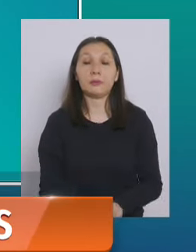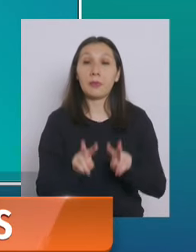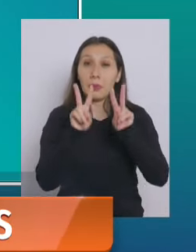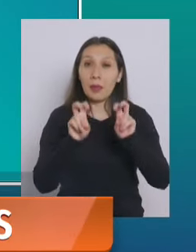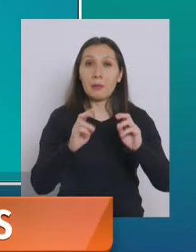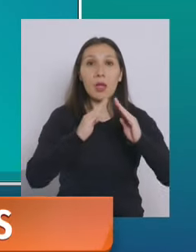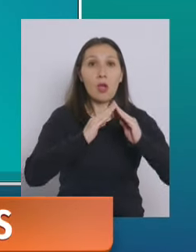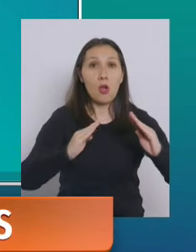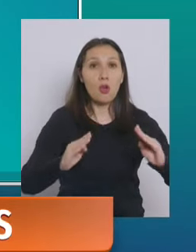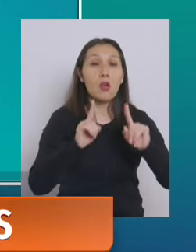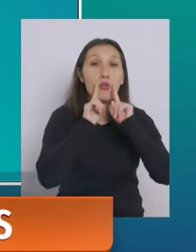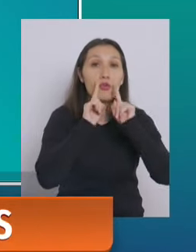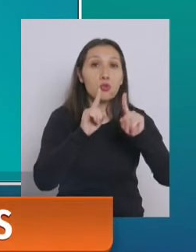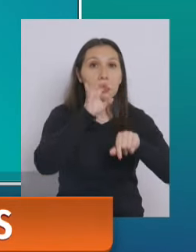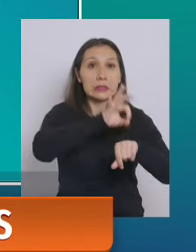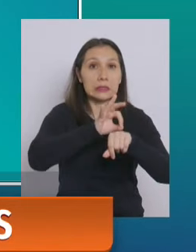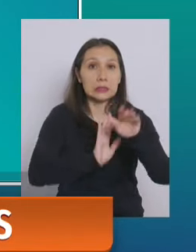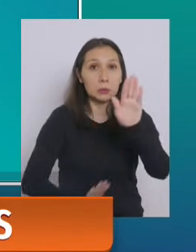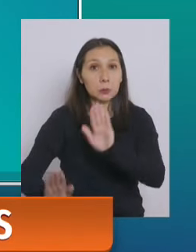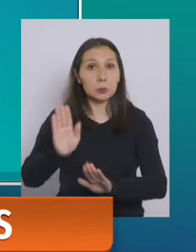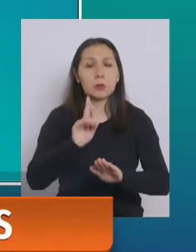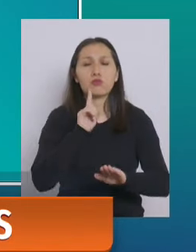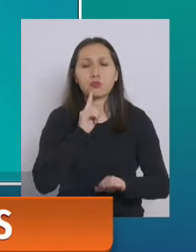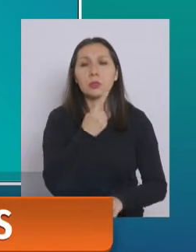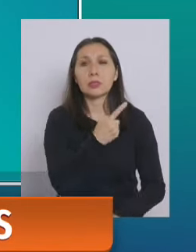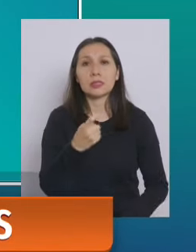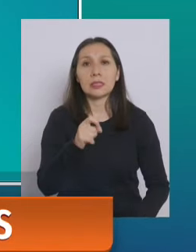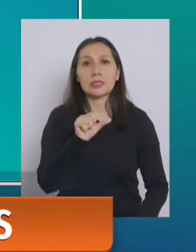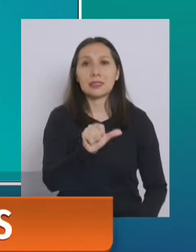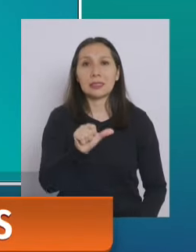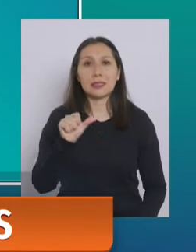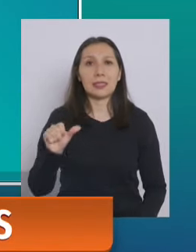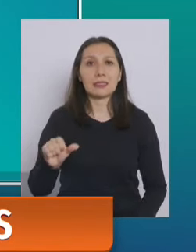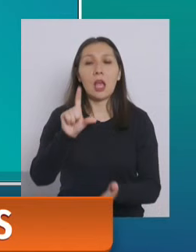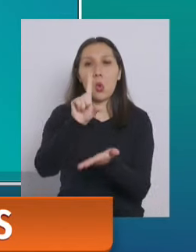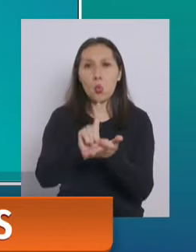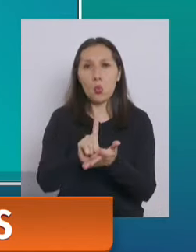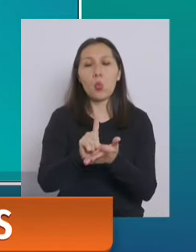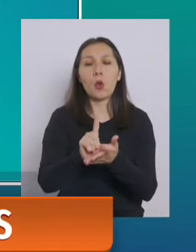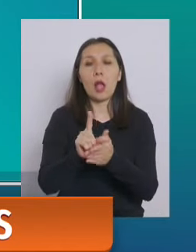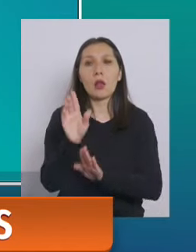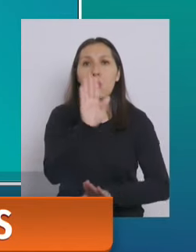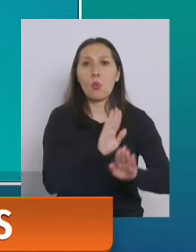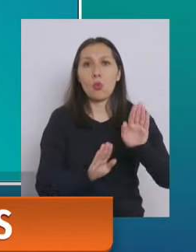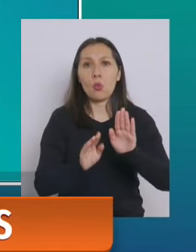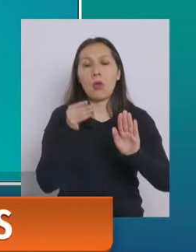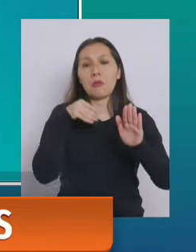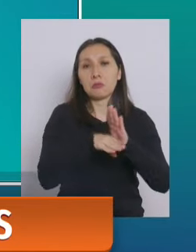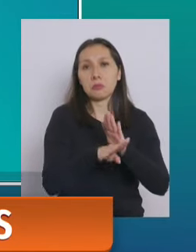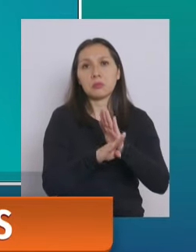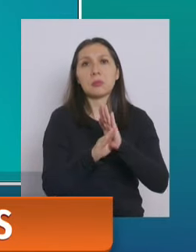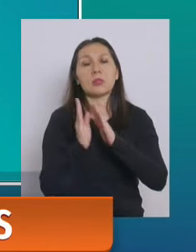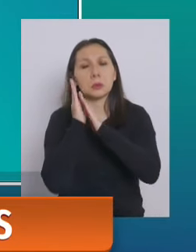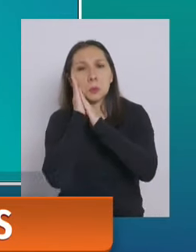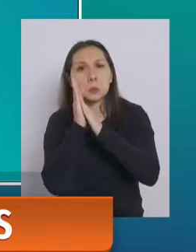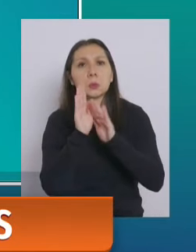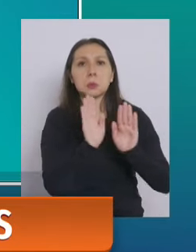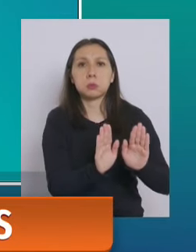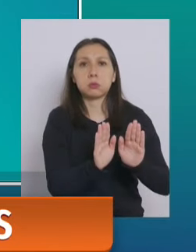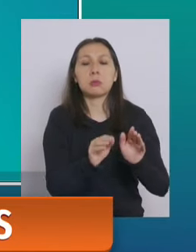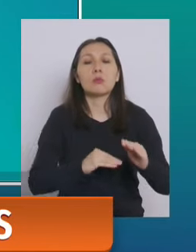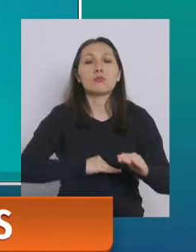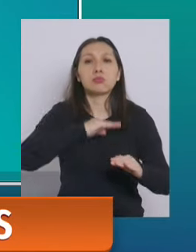a las residencias sanitarias disponimos de ciento sesenta y seis recintos de hospedaje con una capacidad